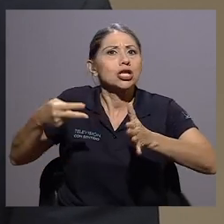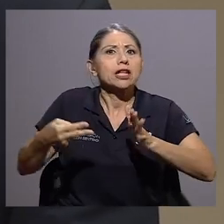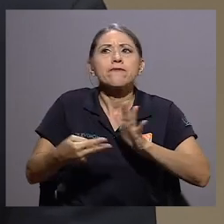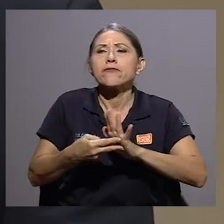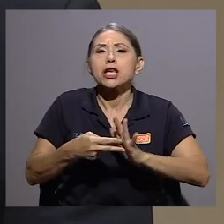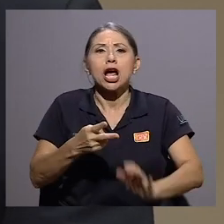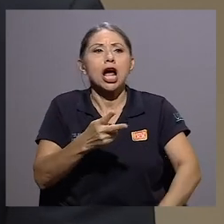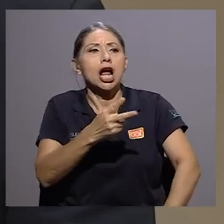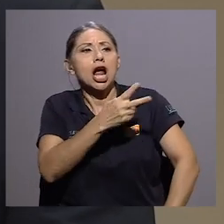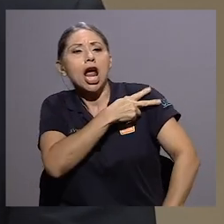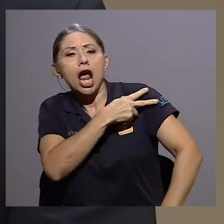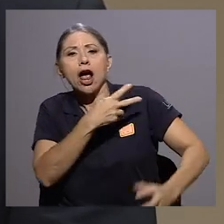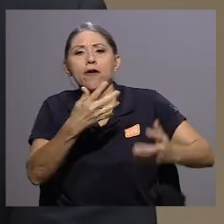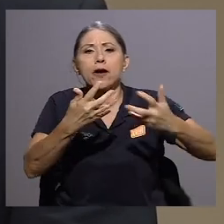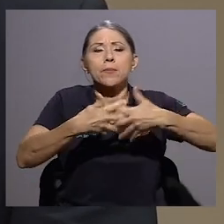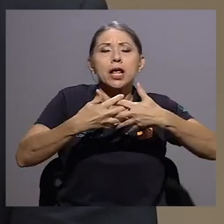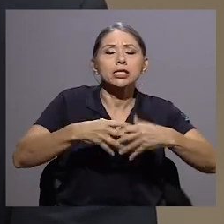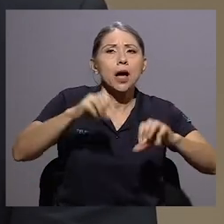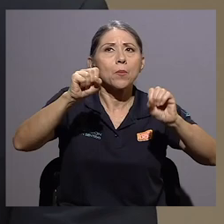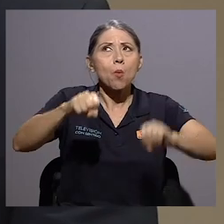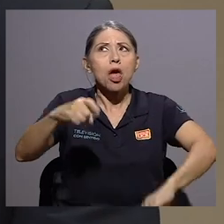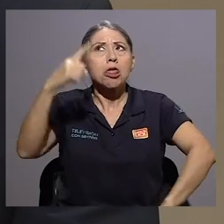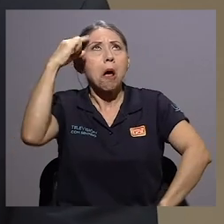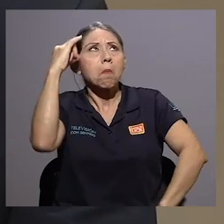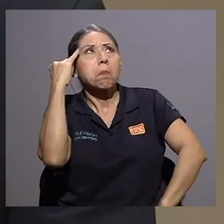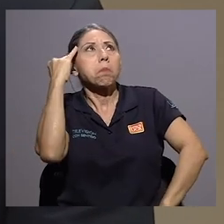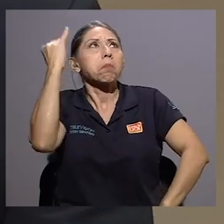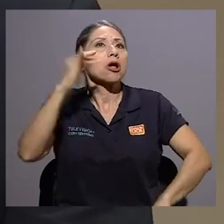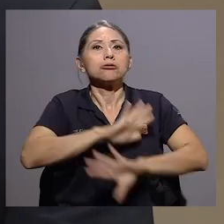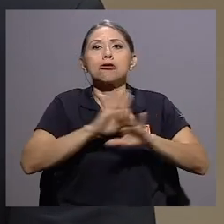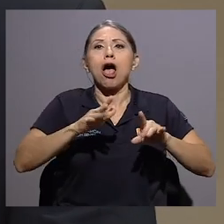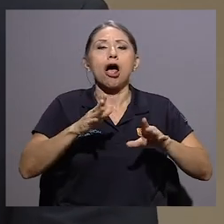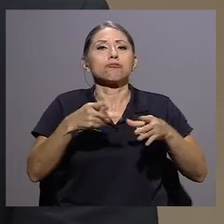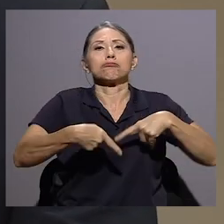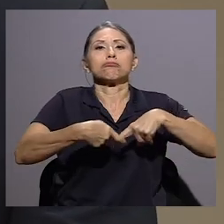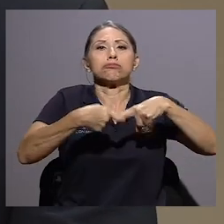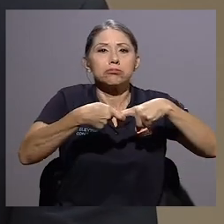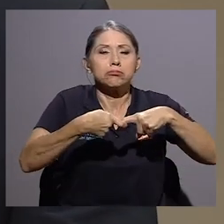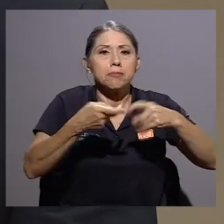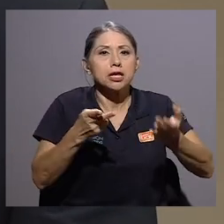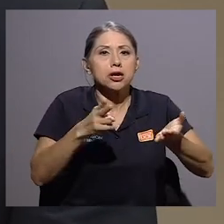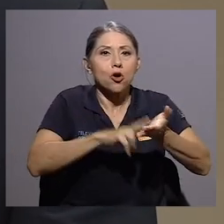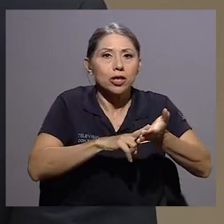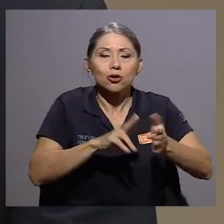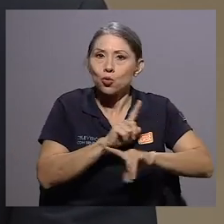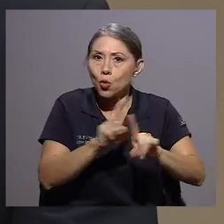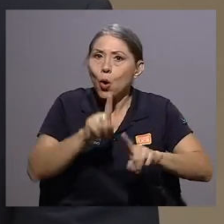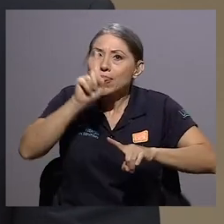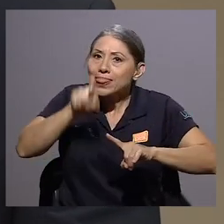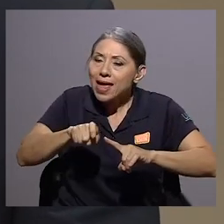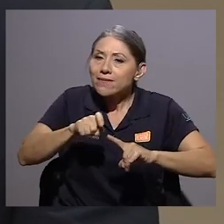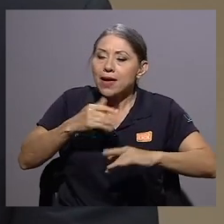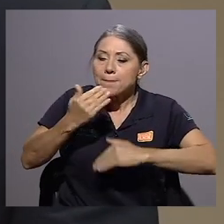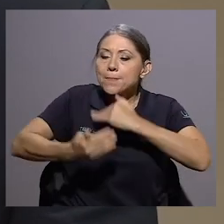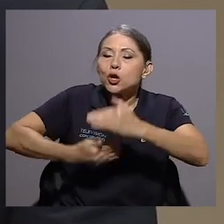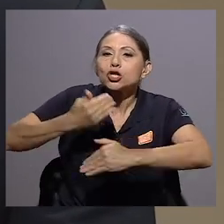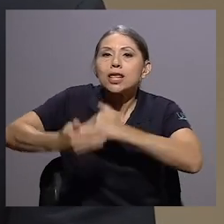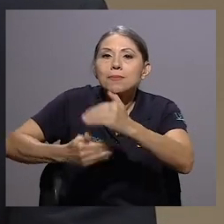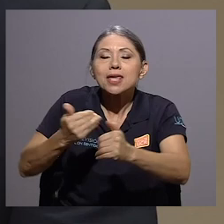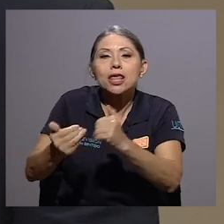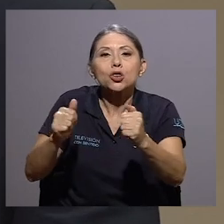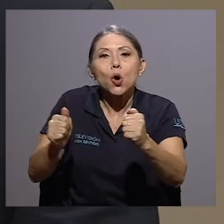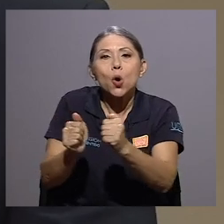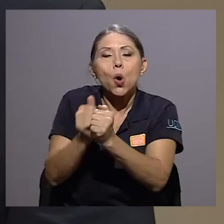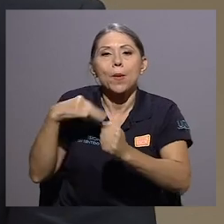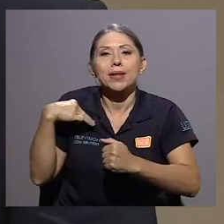antojadizo del patrono, hay que seguir un procedimiento ante el Ministerio de Trabajo a través de una declaración